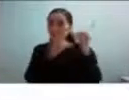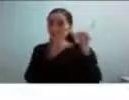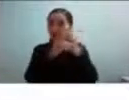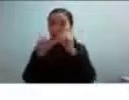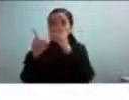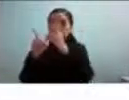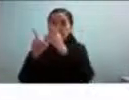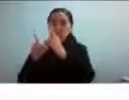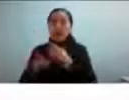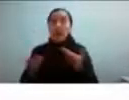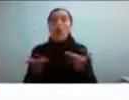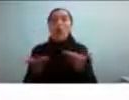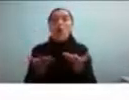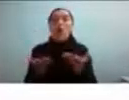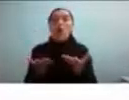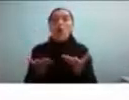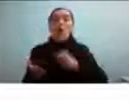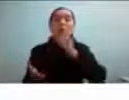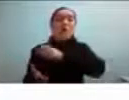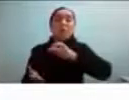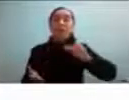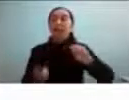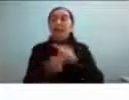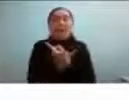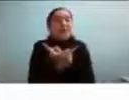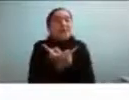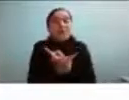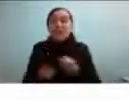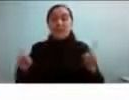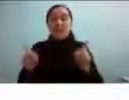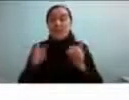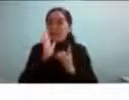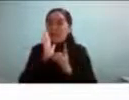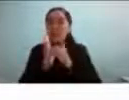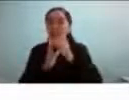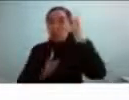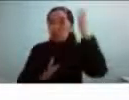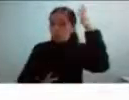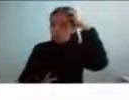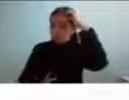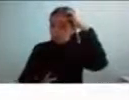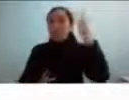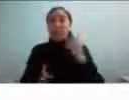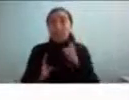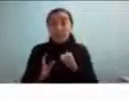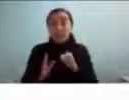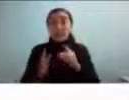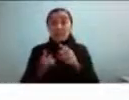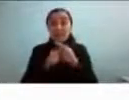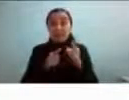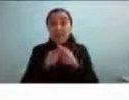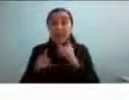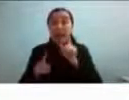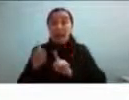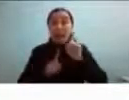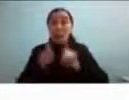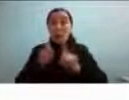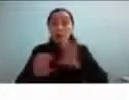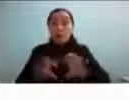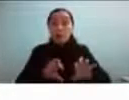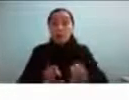tiene múltiples formas de neurodesarrollos y que dentro de esa neurodiversidad hay minorías que somos las personas